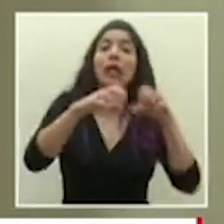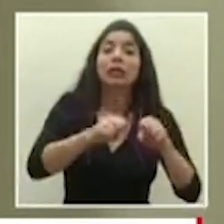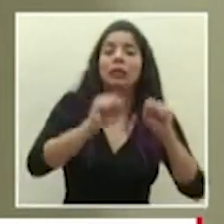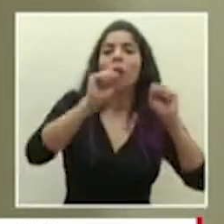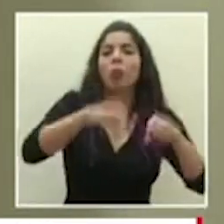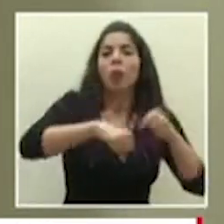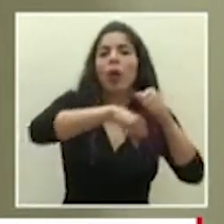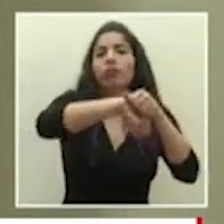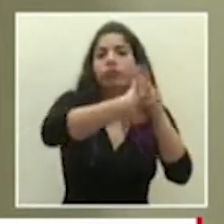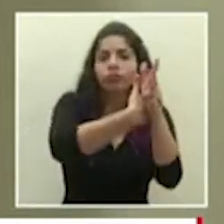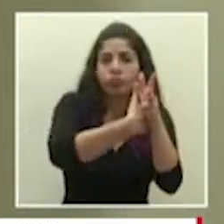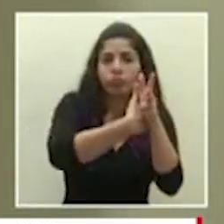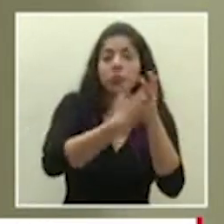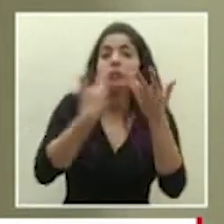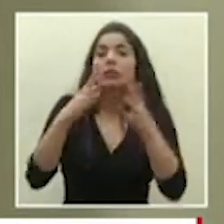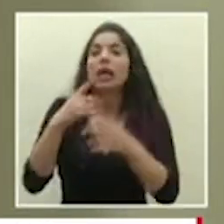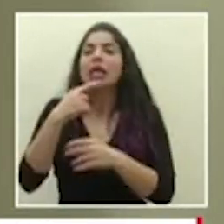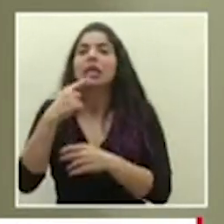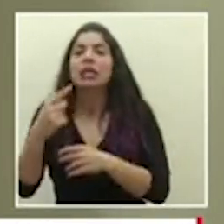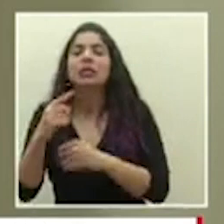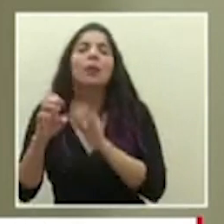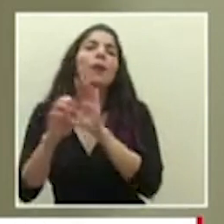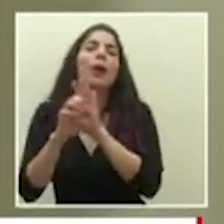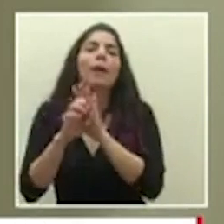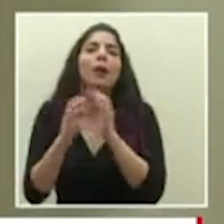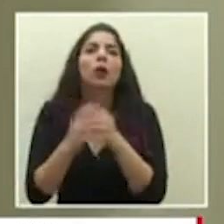teleconsulta hemos mencionado como digamos